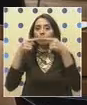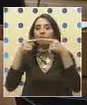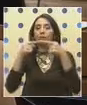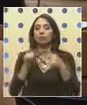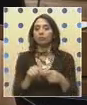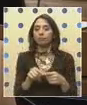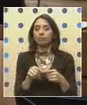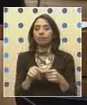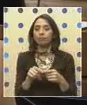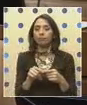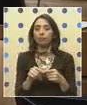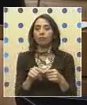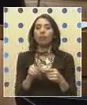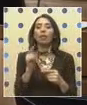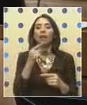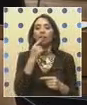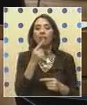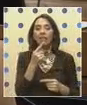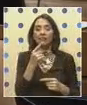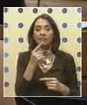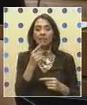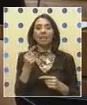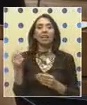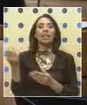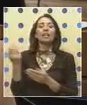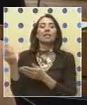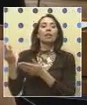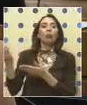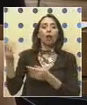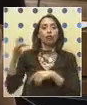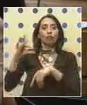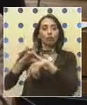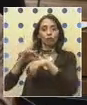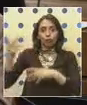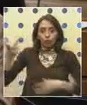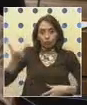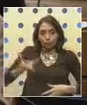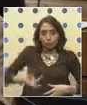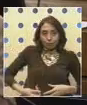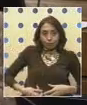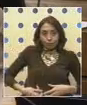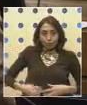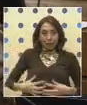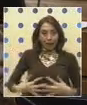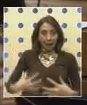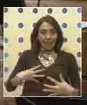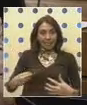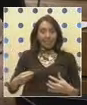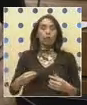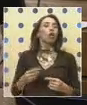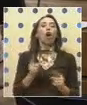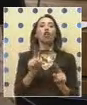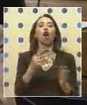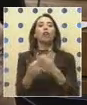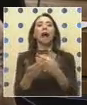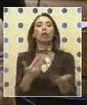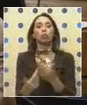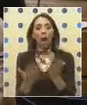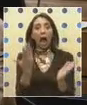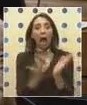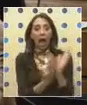que establecen que la fertilización asistida no es natural. Y ahí hay posiciones escritas,